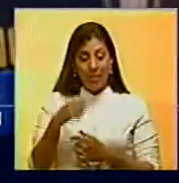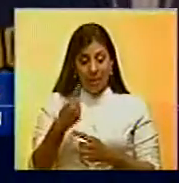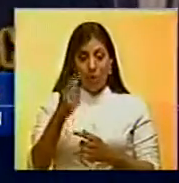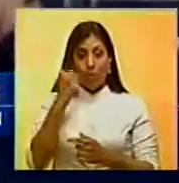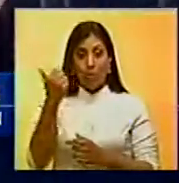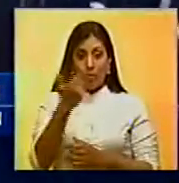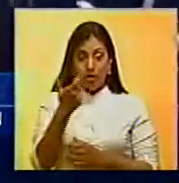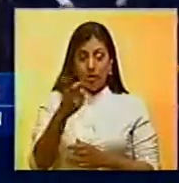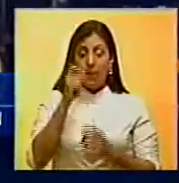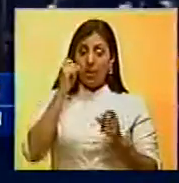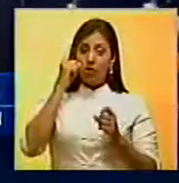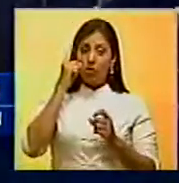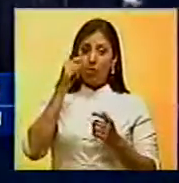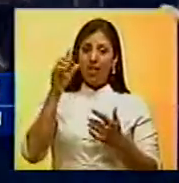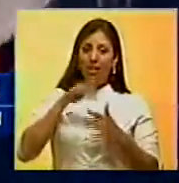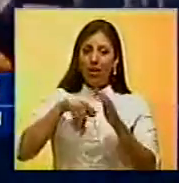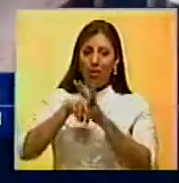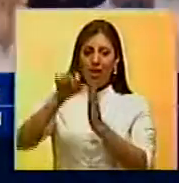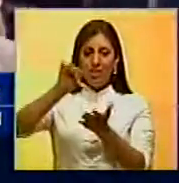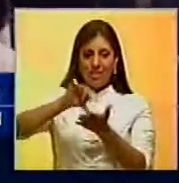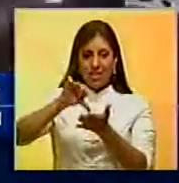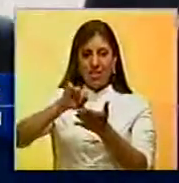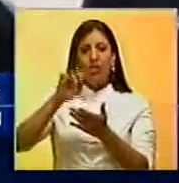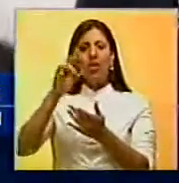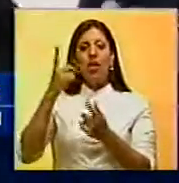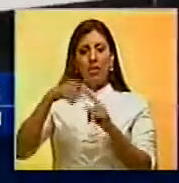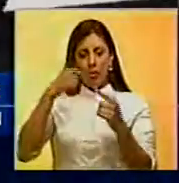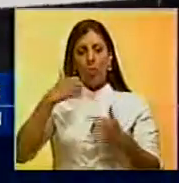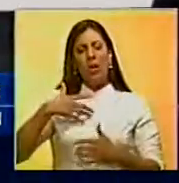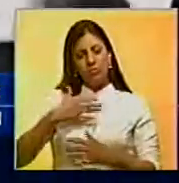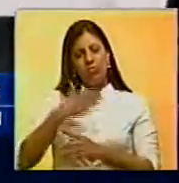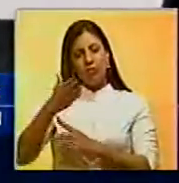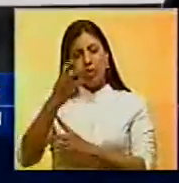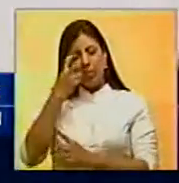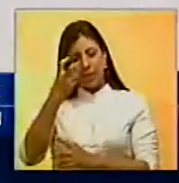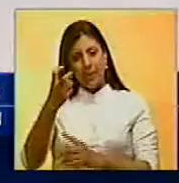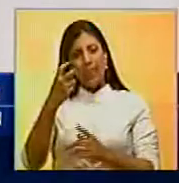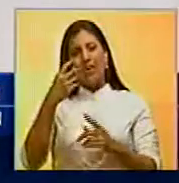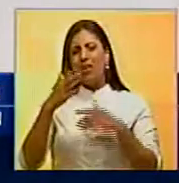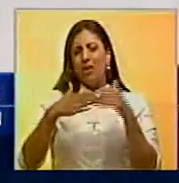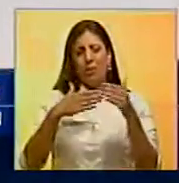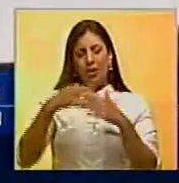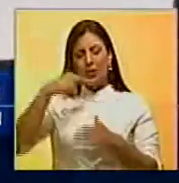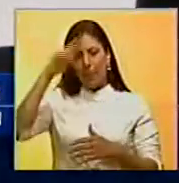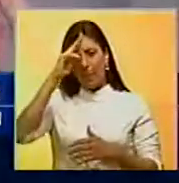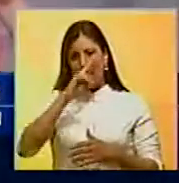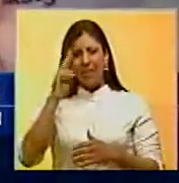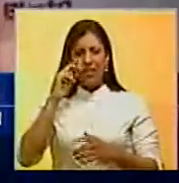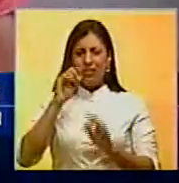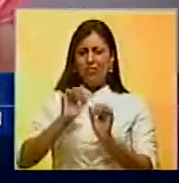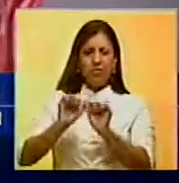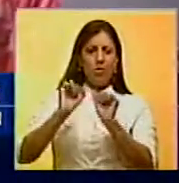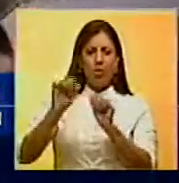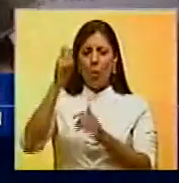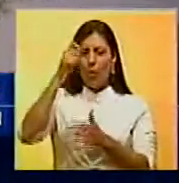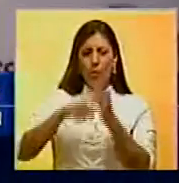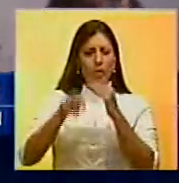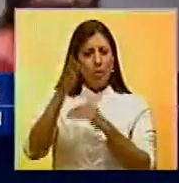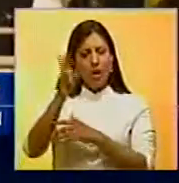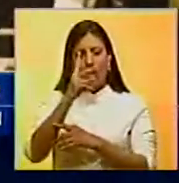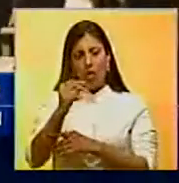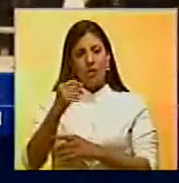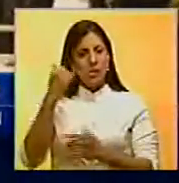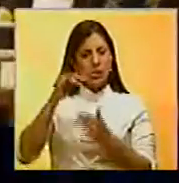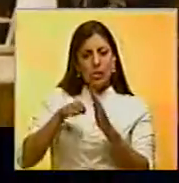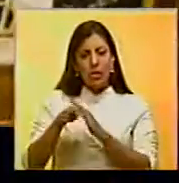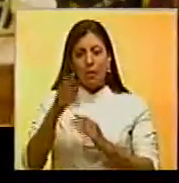Jennifer Aniston sorprendiera a Gomez en el centro, fue el turno del canadiense, quien a pesar de que los padres de la estrella se lo tenían prohibido, se